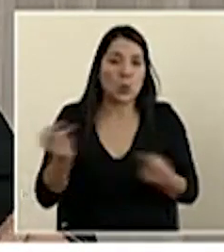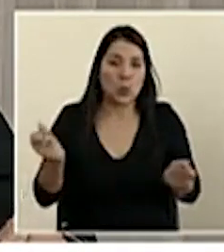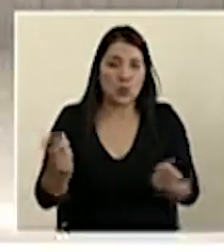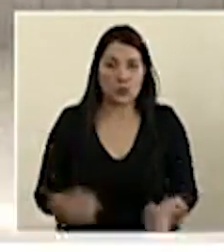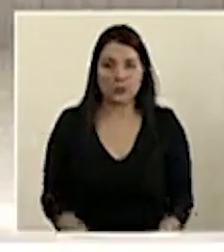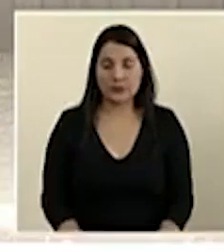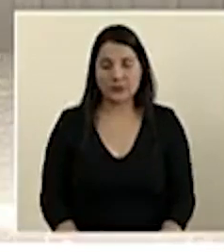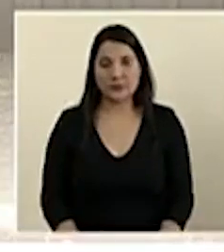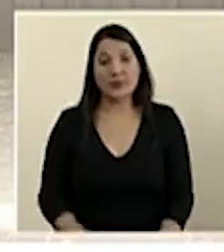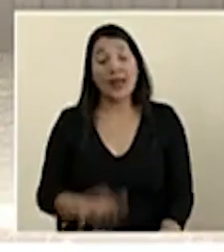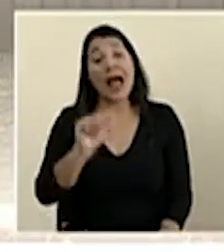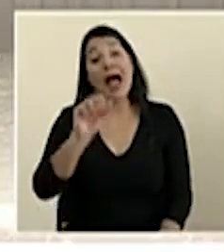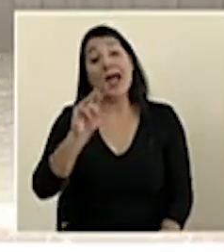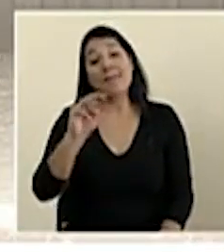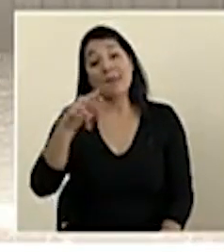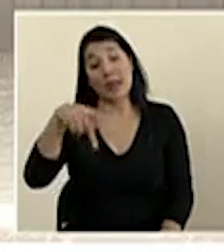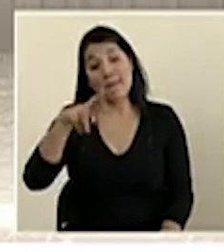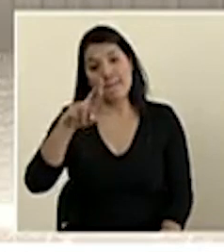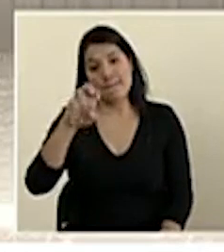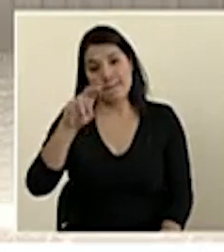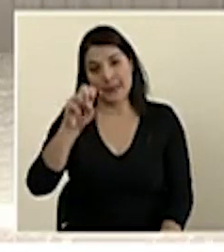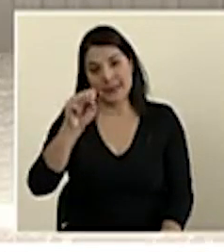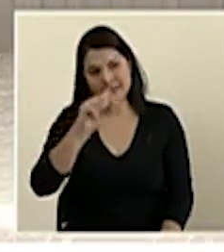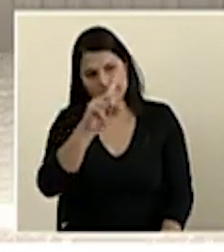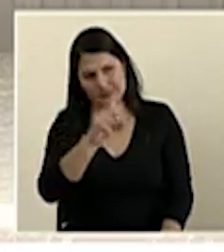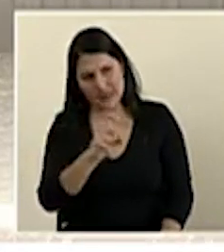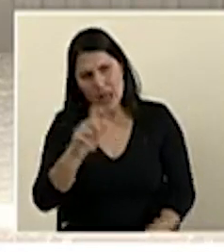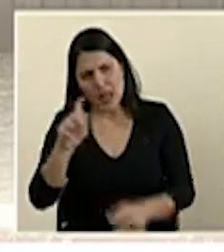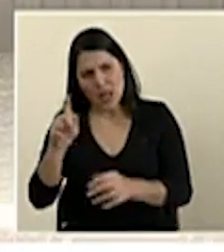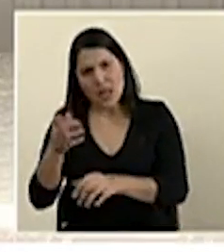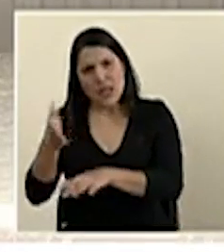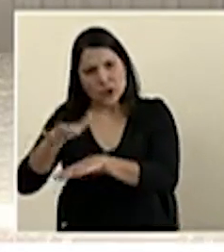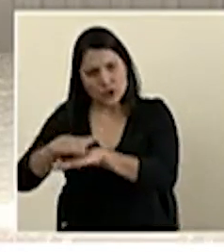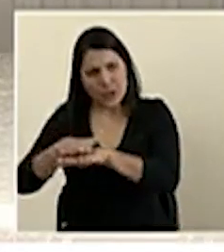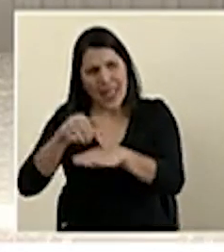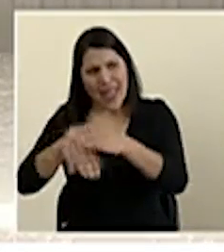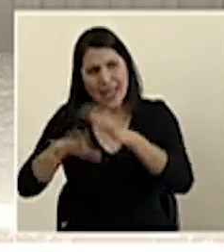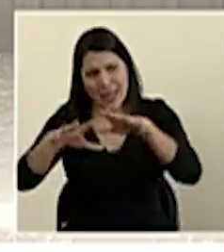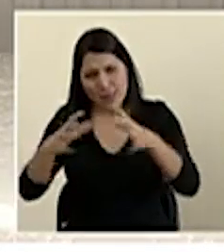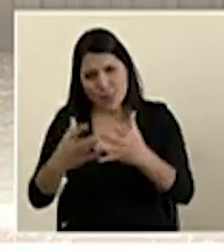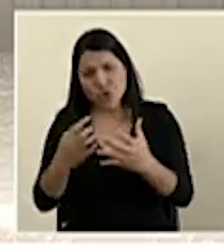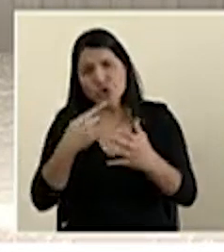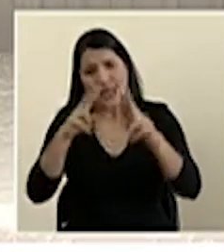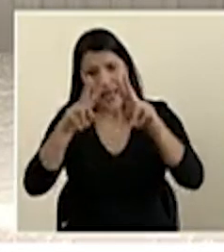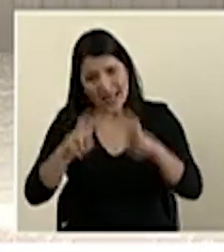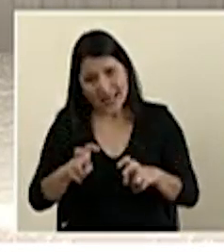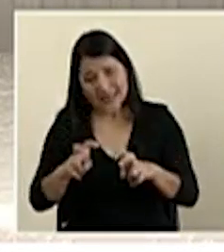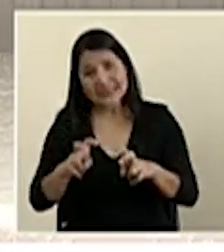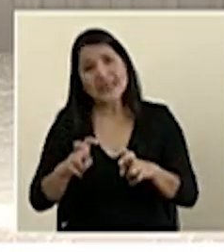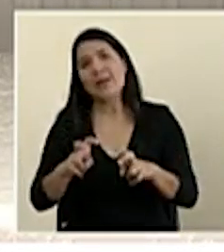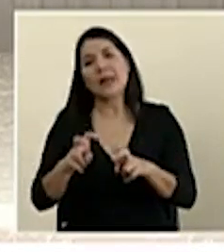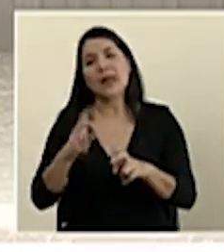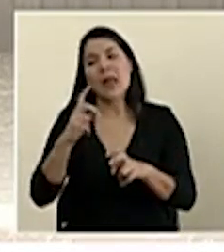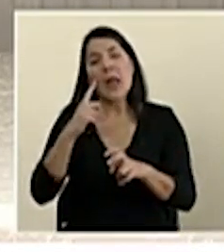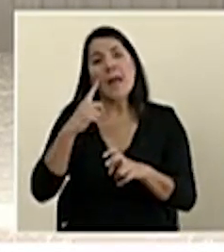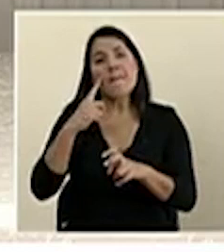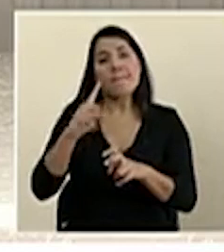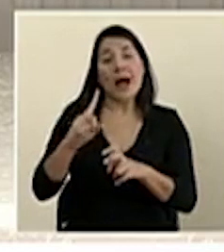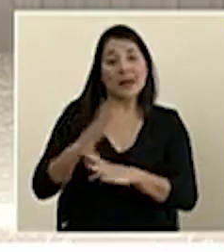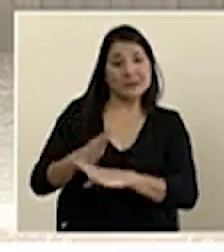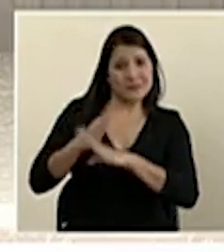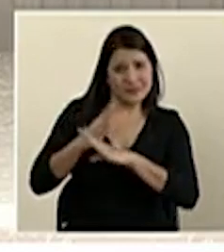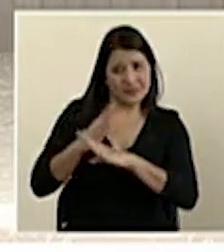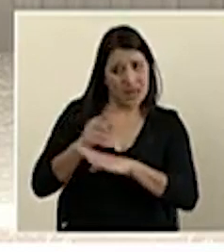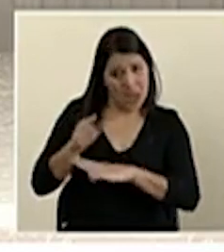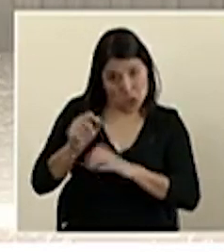organismo. AM Prensa pregunta. Especialistas a nivel mundial señalan que las pruebas de anticuerpos también llamadas pruebas de serología podrían ser una